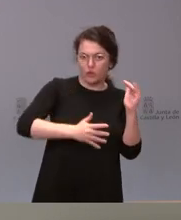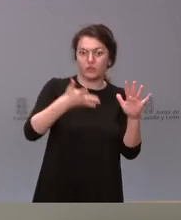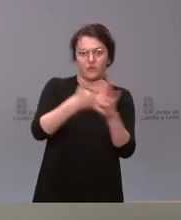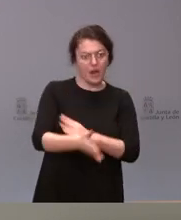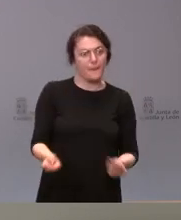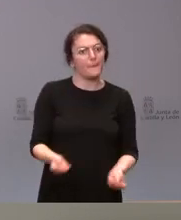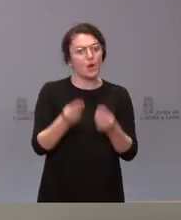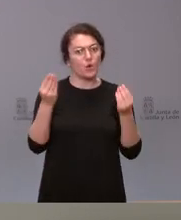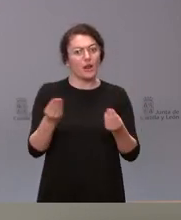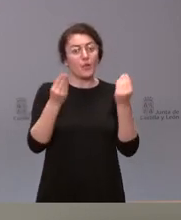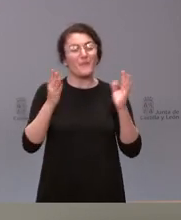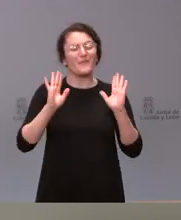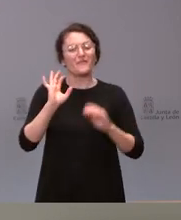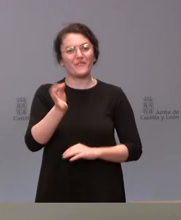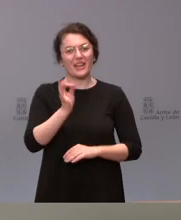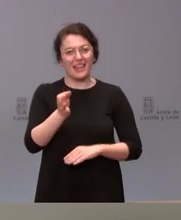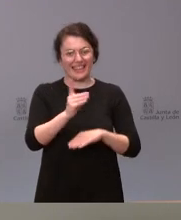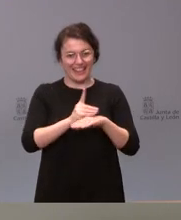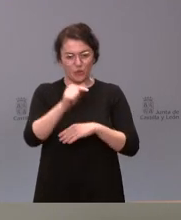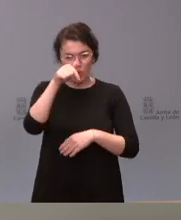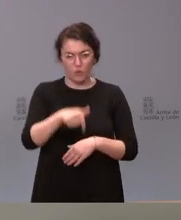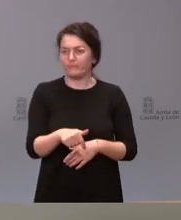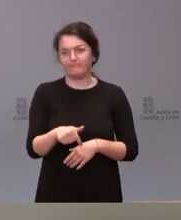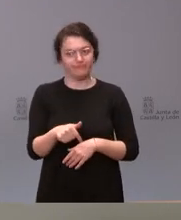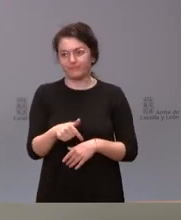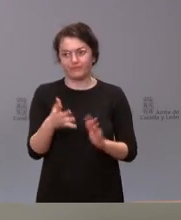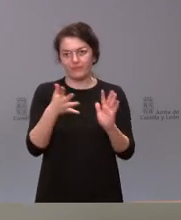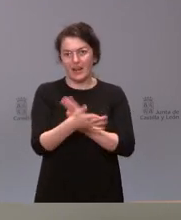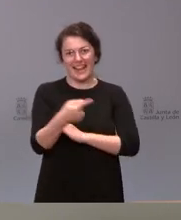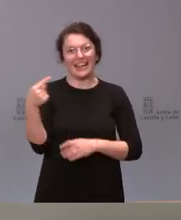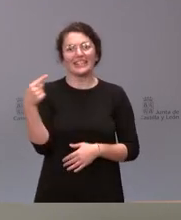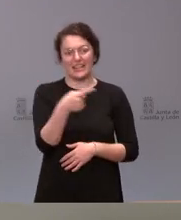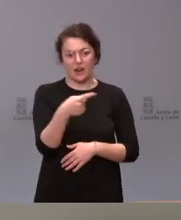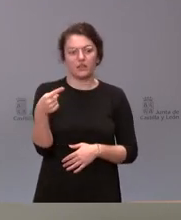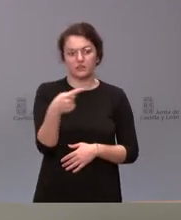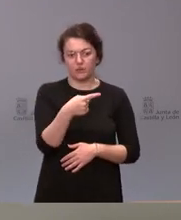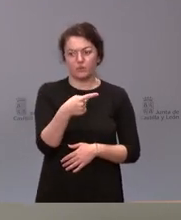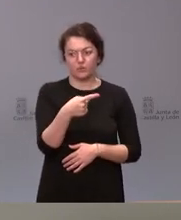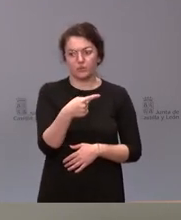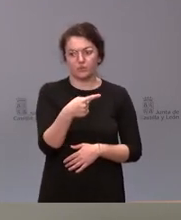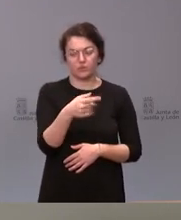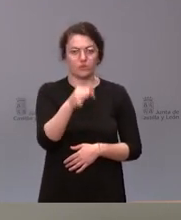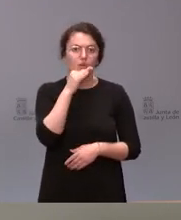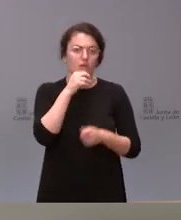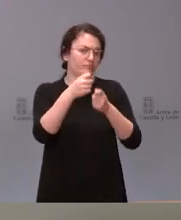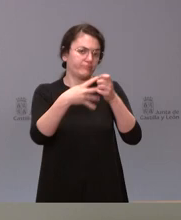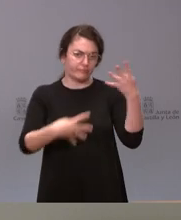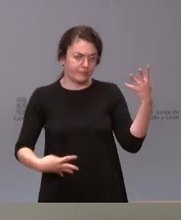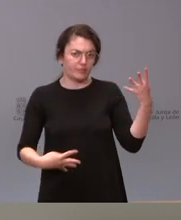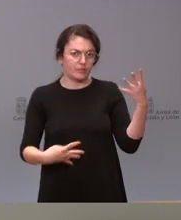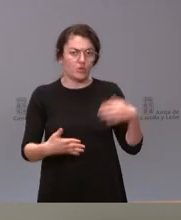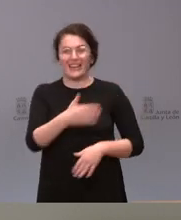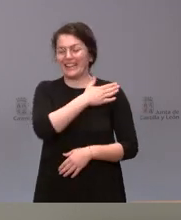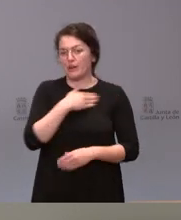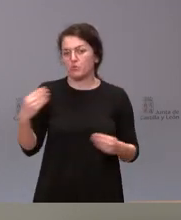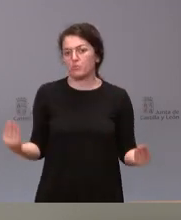que el dato que tenemos hoy es claramente negativo y muy lejos del que nos gustaría tener y también muy lejos del que teníamos